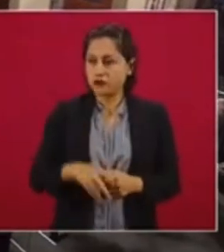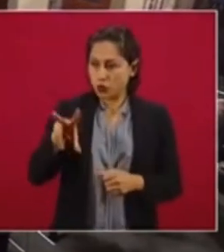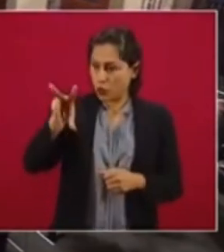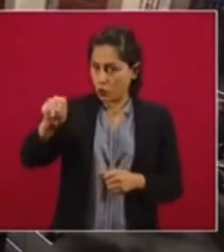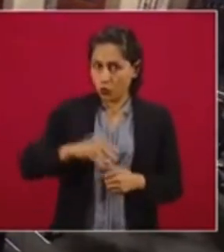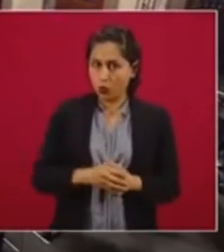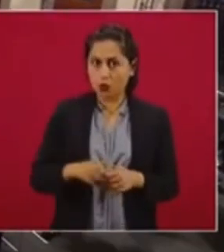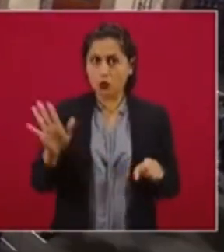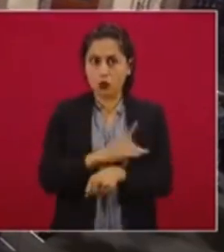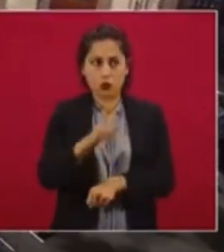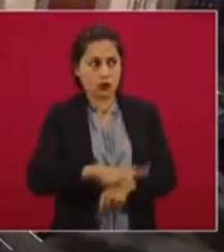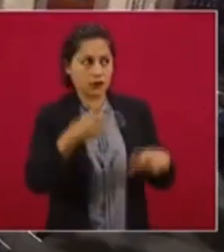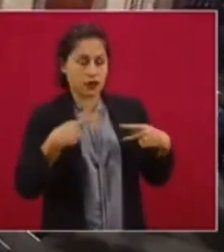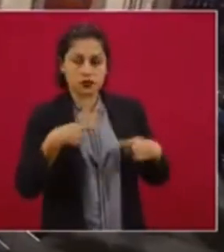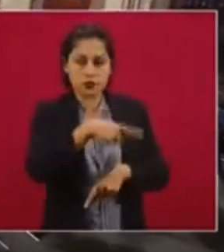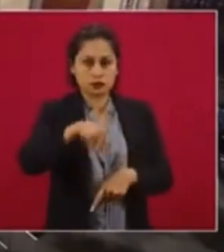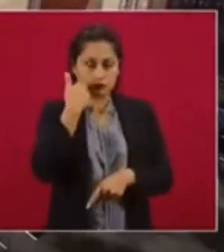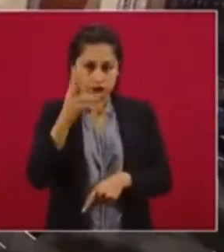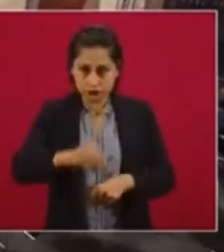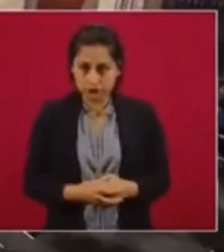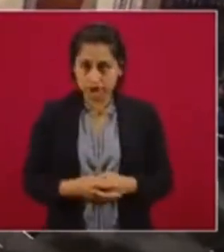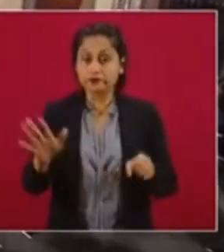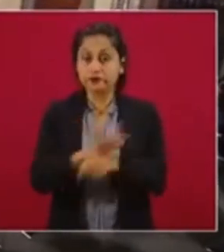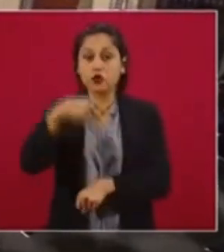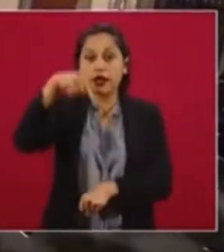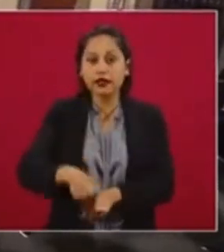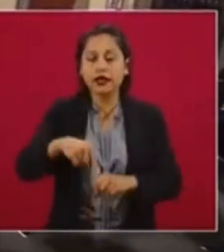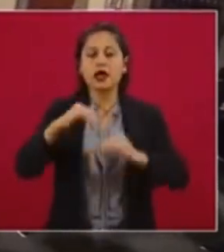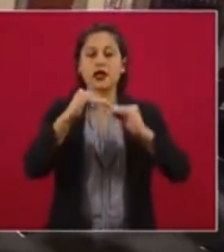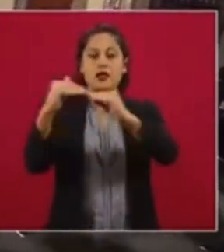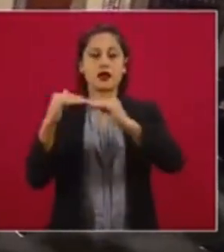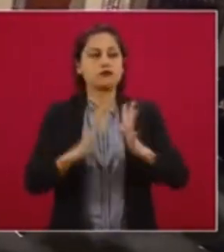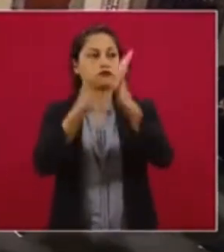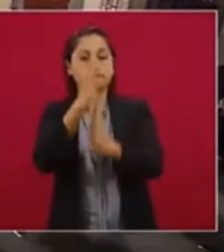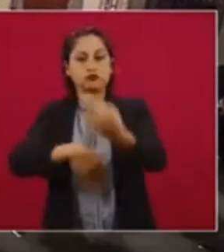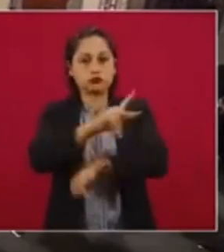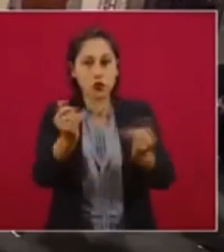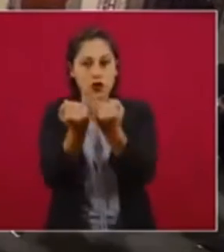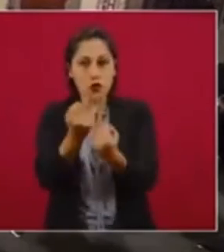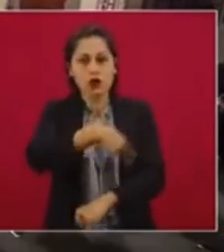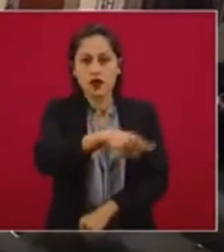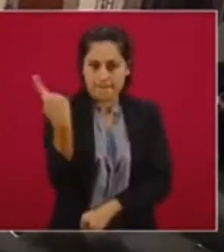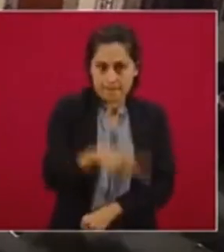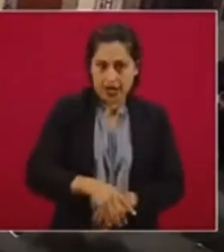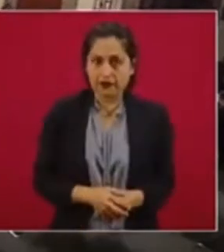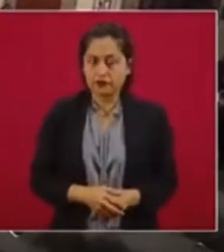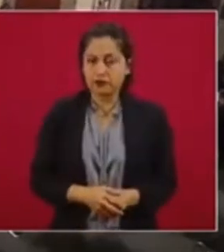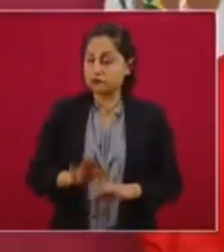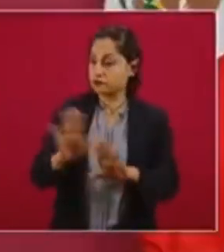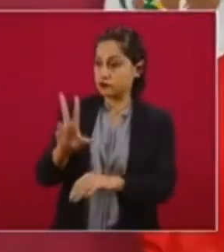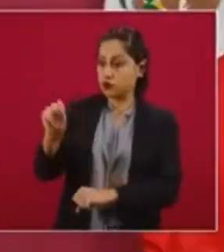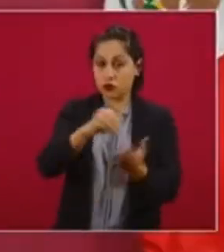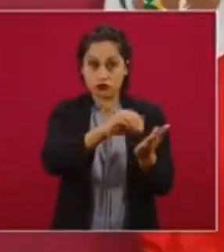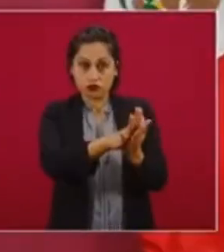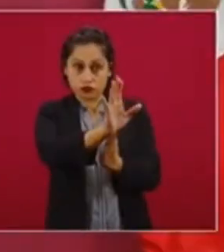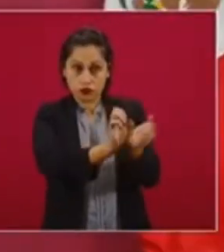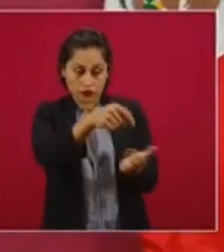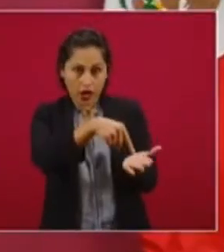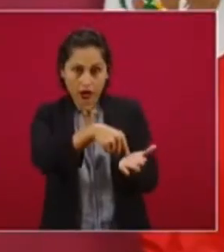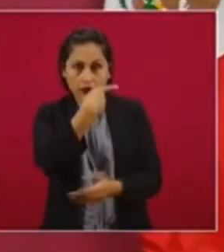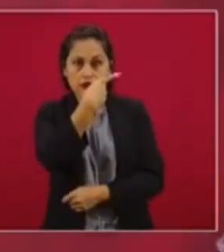no, porque el pueblo no quiere y en la democracia el pueblo manda no, pero en la constitución está el referéndum